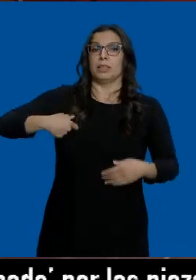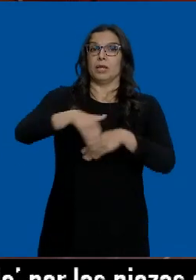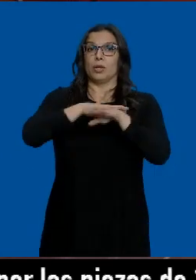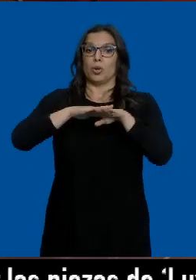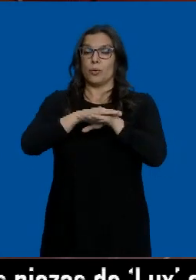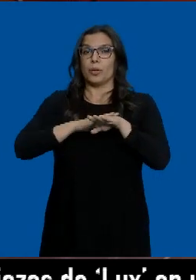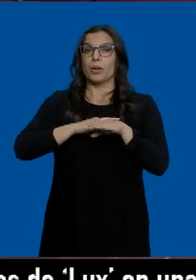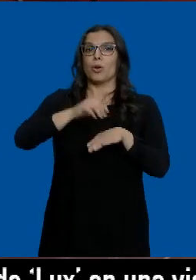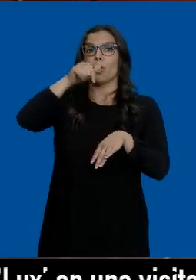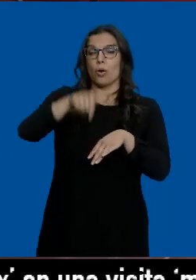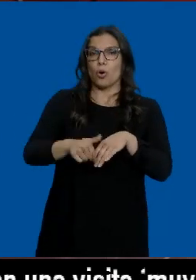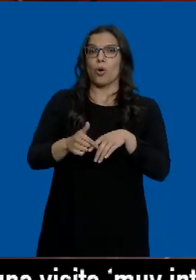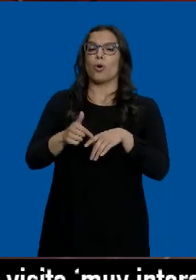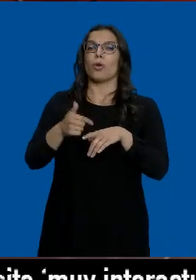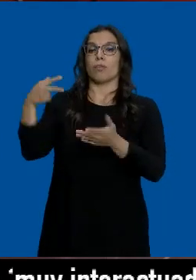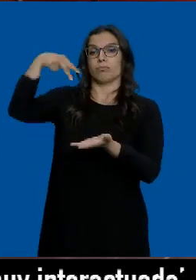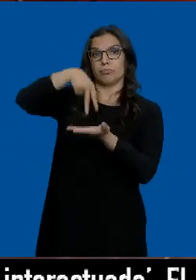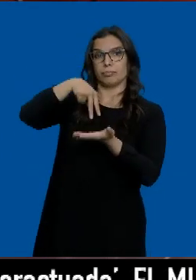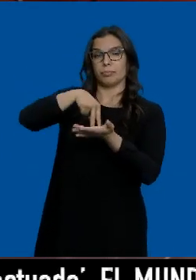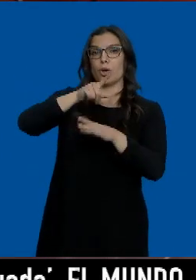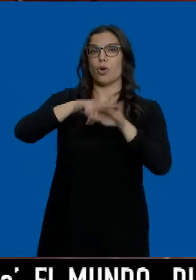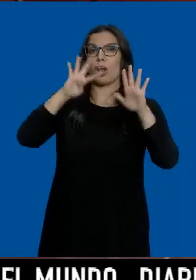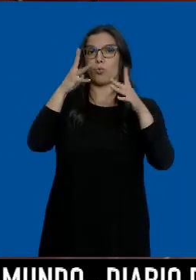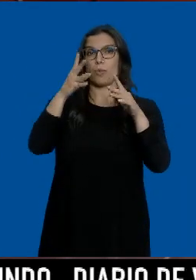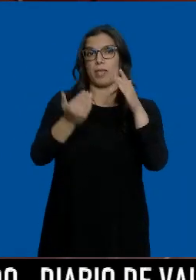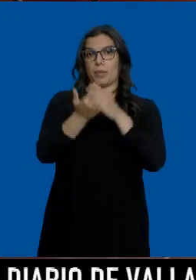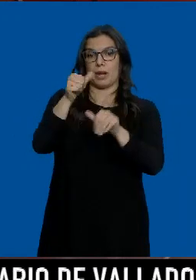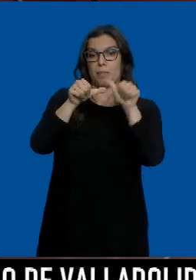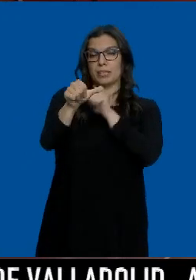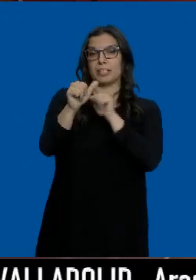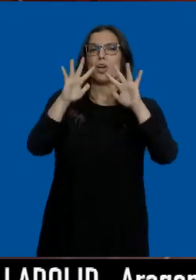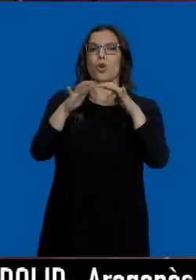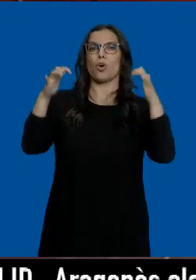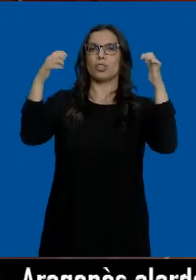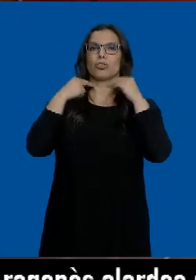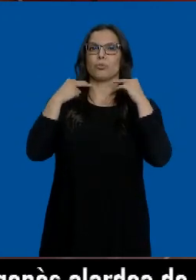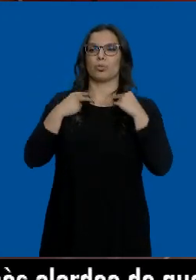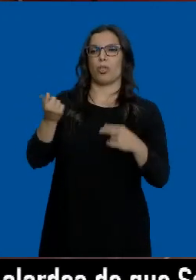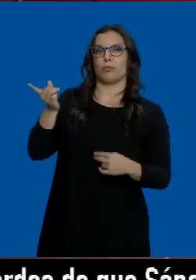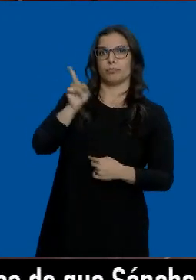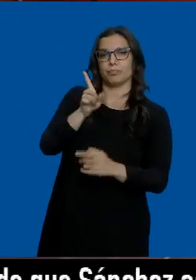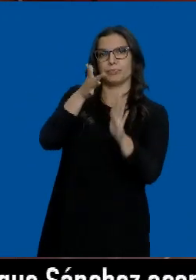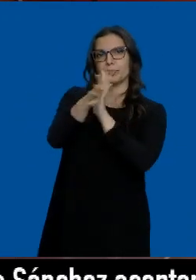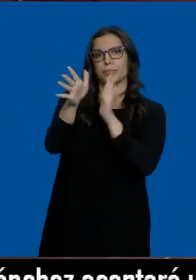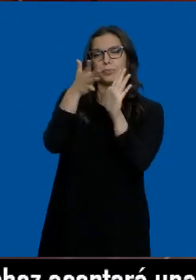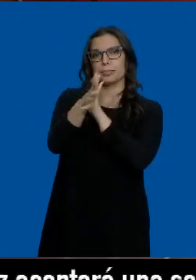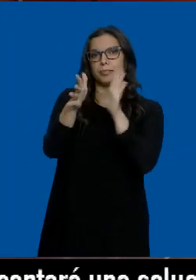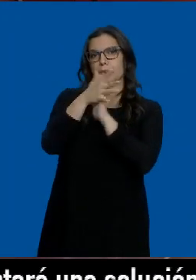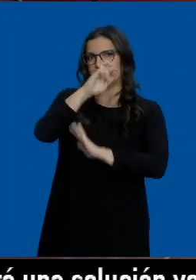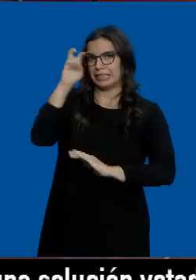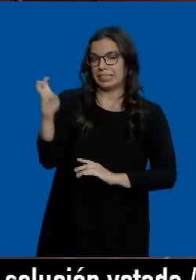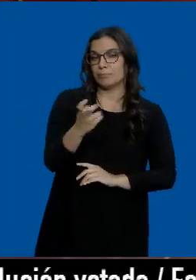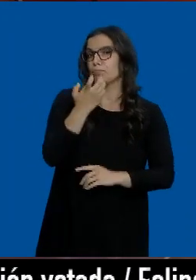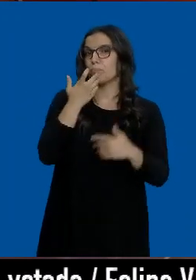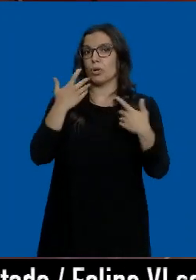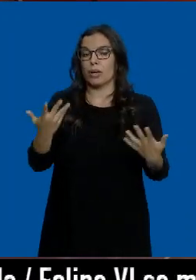gobierno, Pedro Sánchez, va a comparecer a partir de las 9 de la mañana en el Congreso de los Diputados para, entre otras cosas, explicar por qué